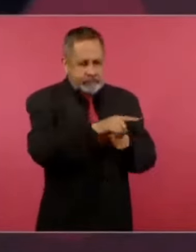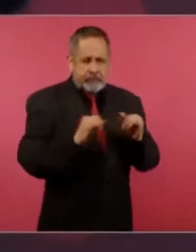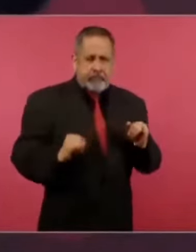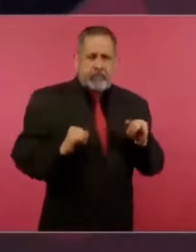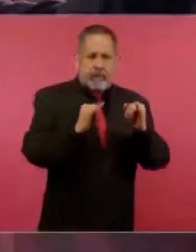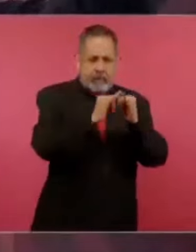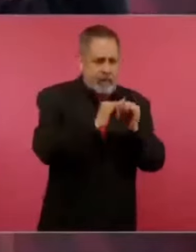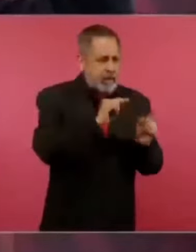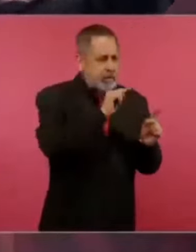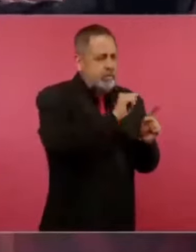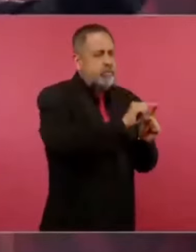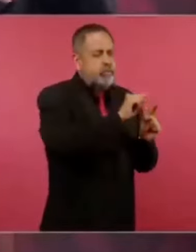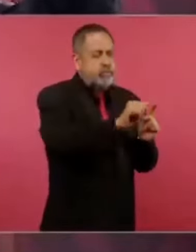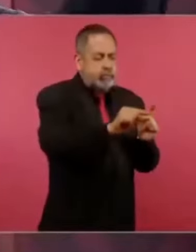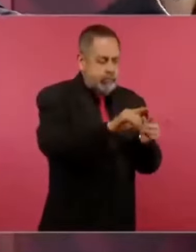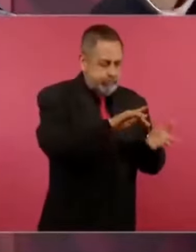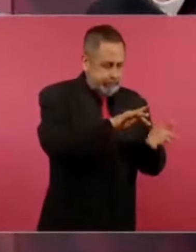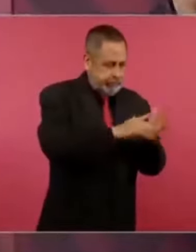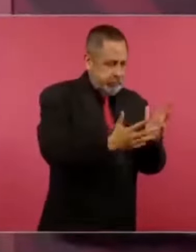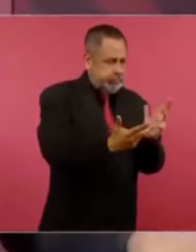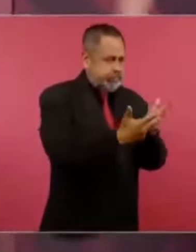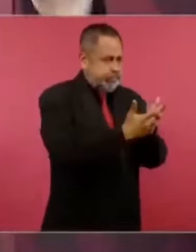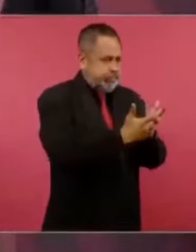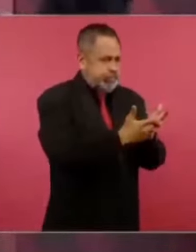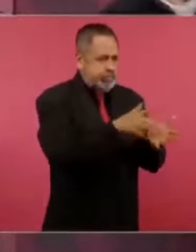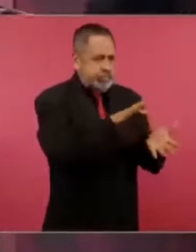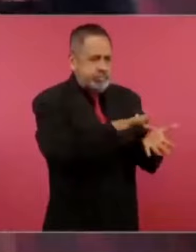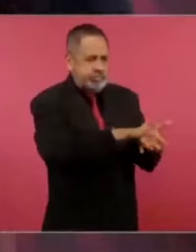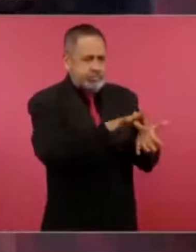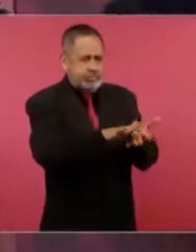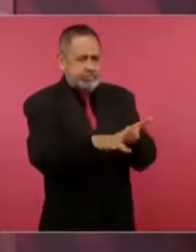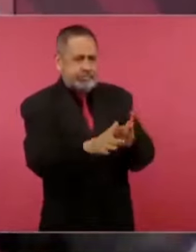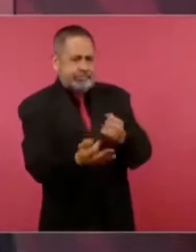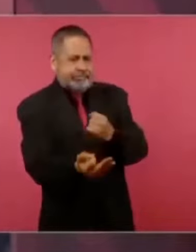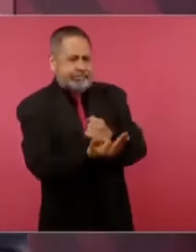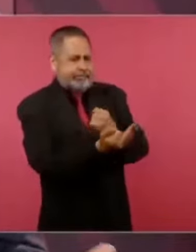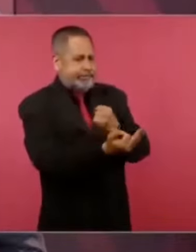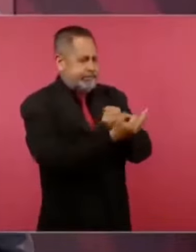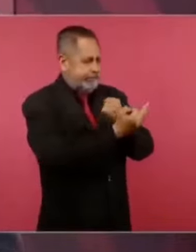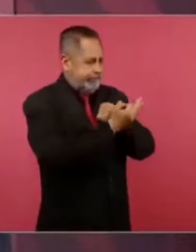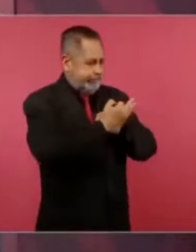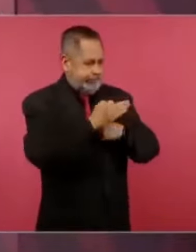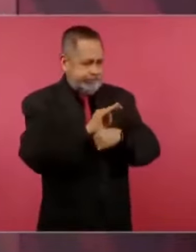durante el periodo neoliberal, neoporferista, era para proteger